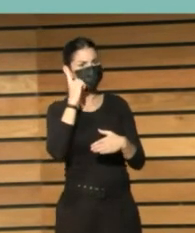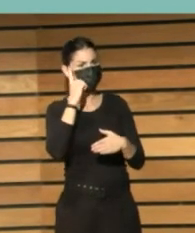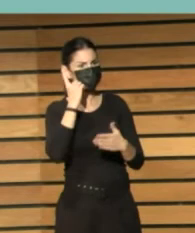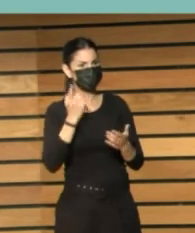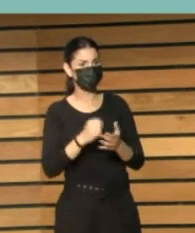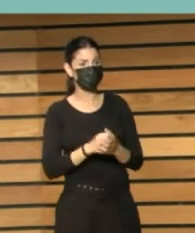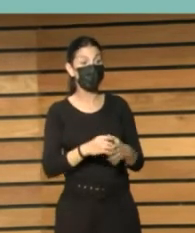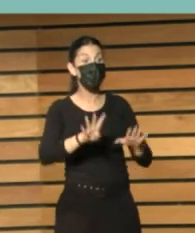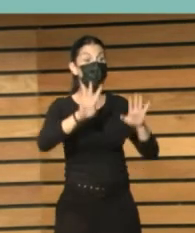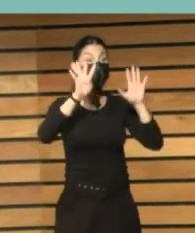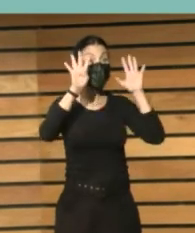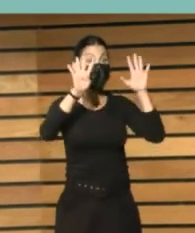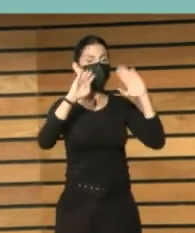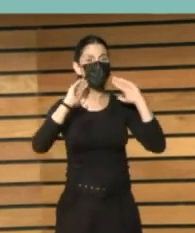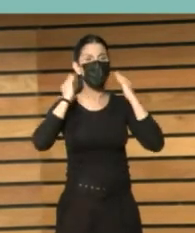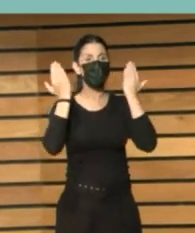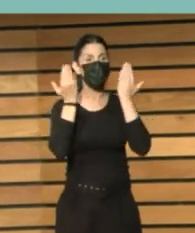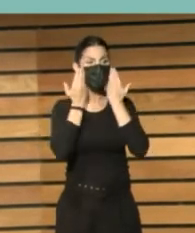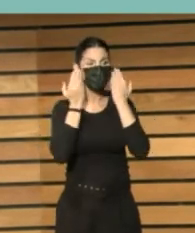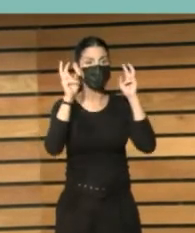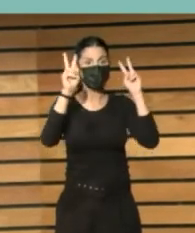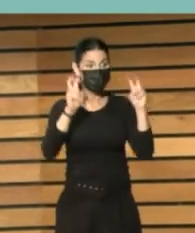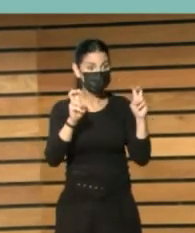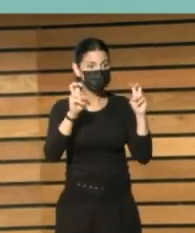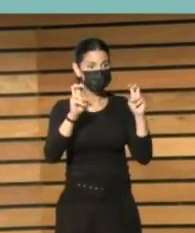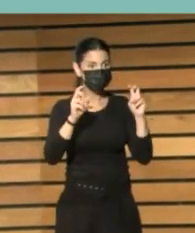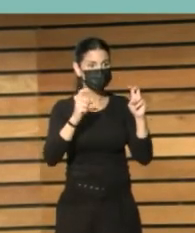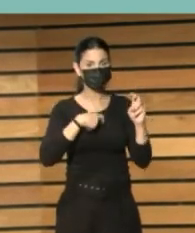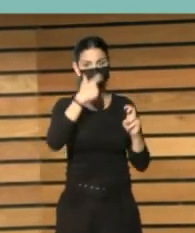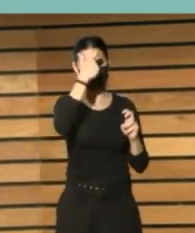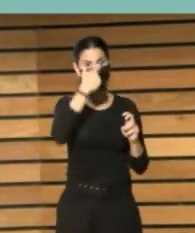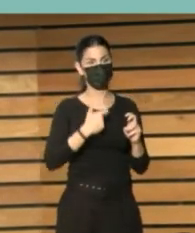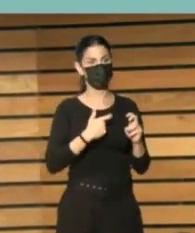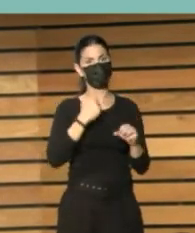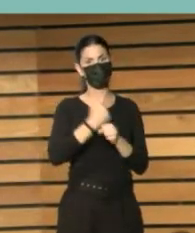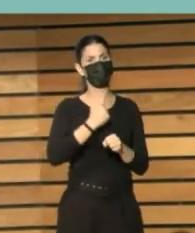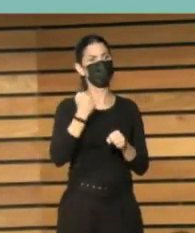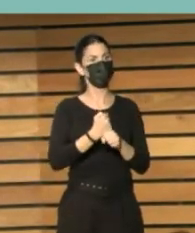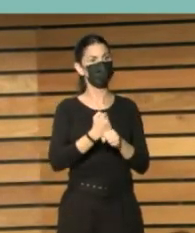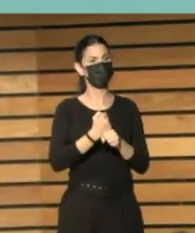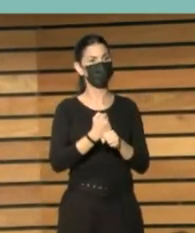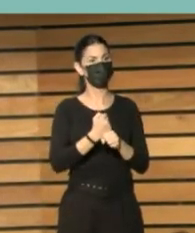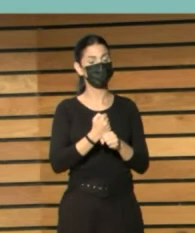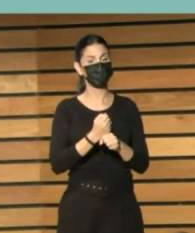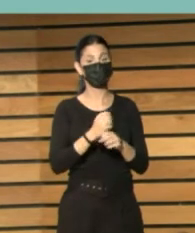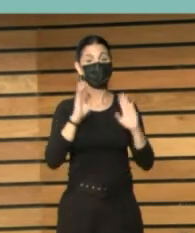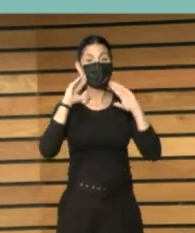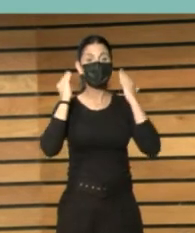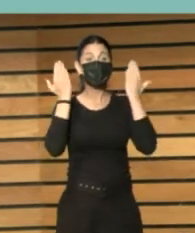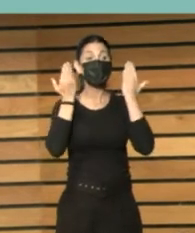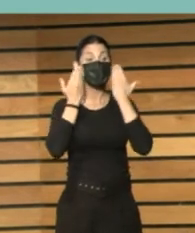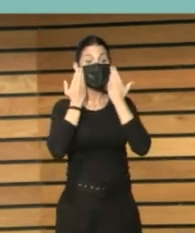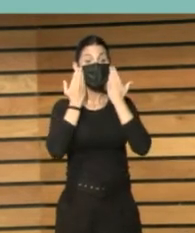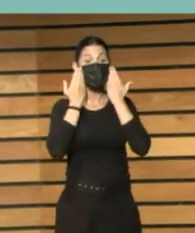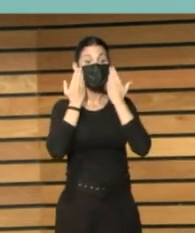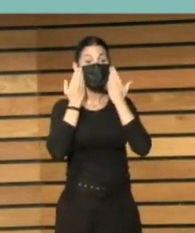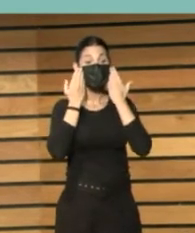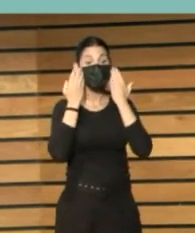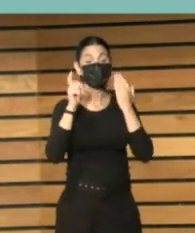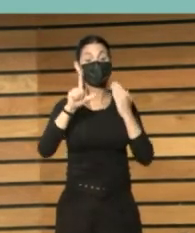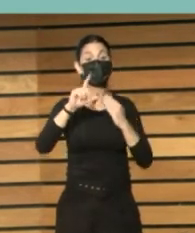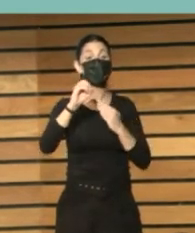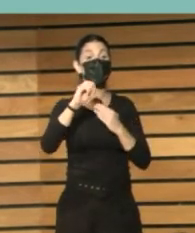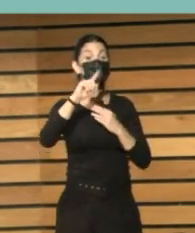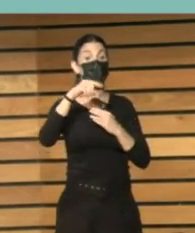nueve congresos ocuparnos de nosotros mismos. El Congreso de Logroño se ocupó de los profesionales y aquí nos quedamos.